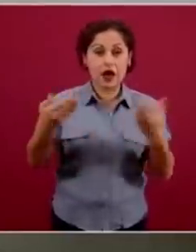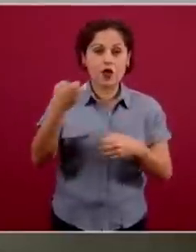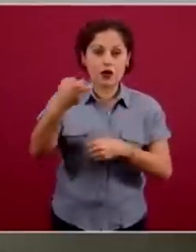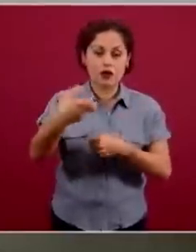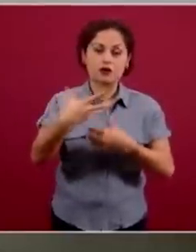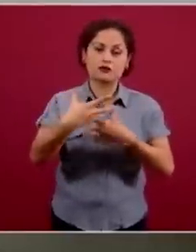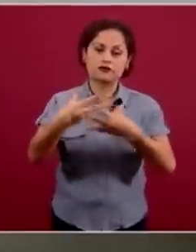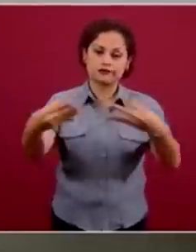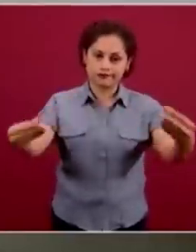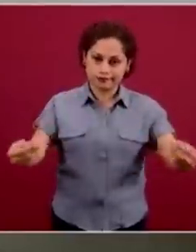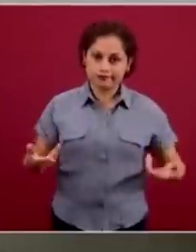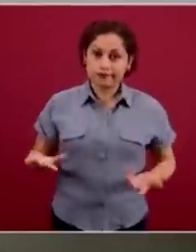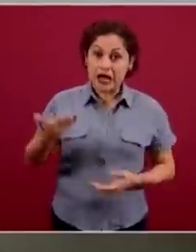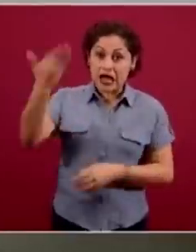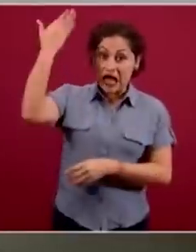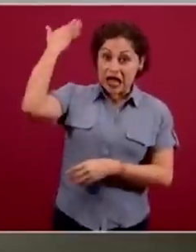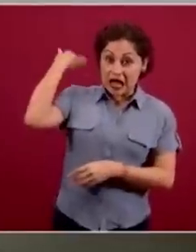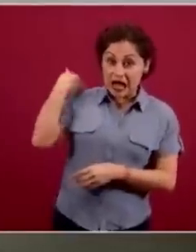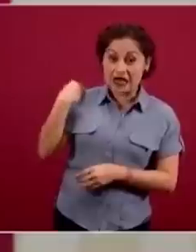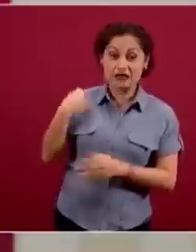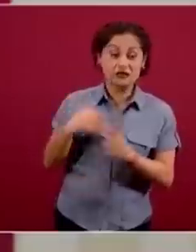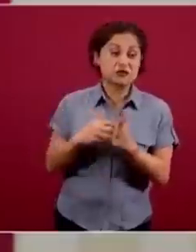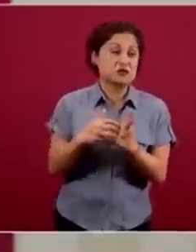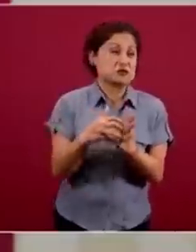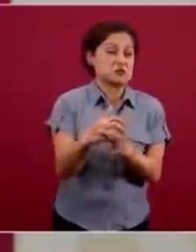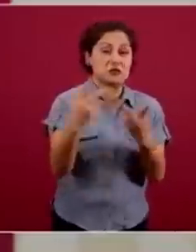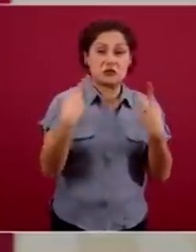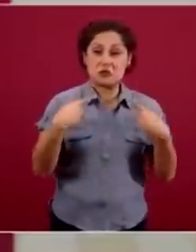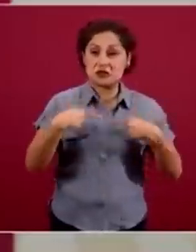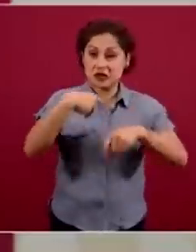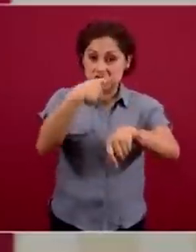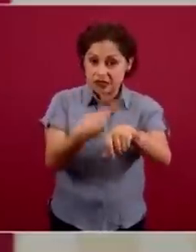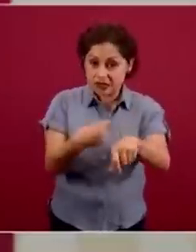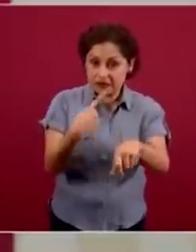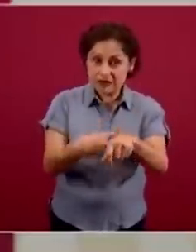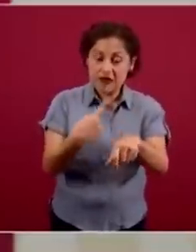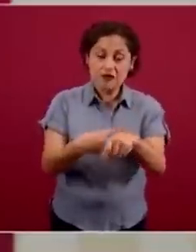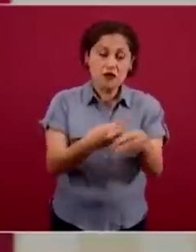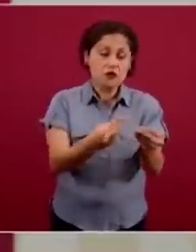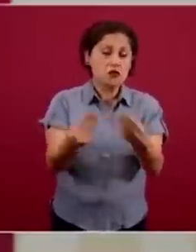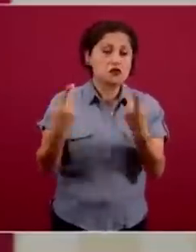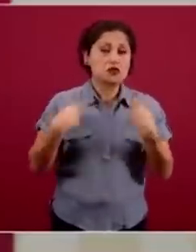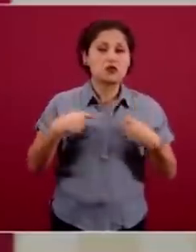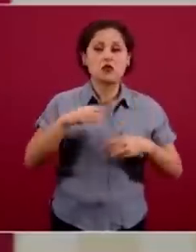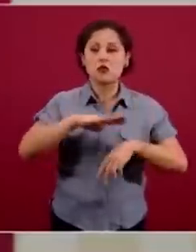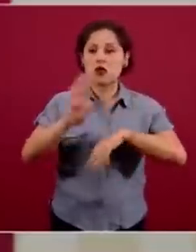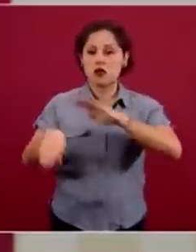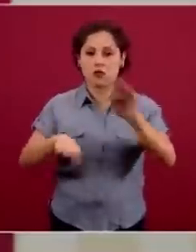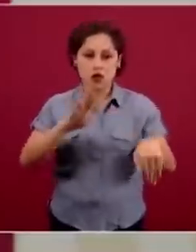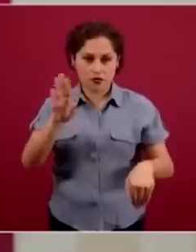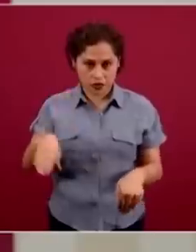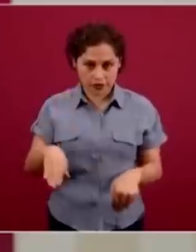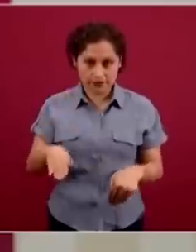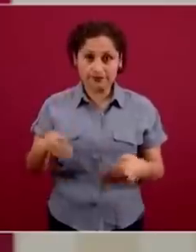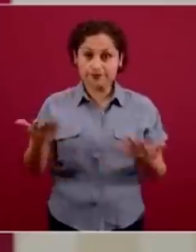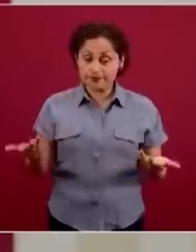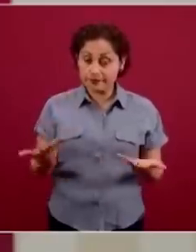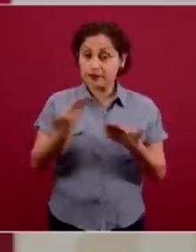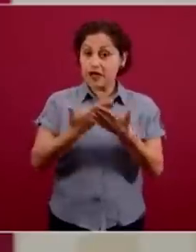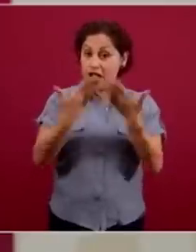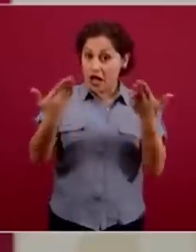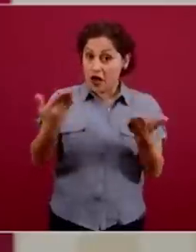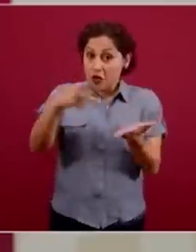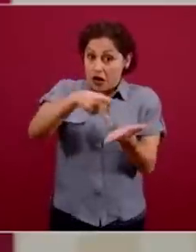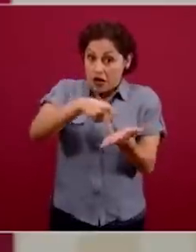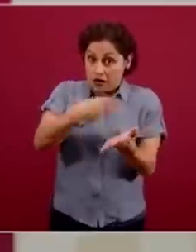de personas enfermas y centenas de personas que perdieron la vida. Esta epidemia se ha